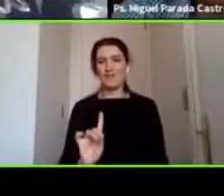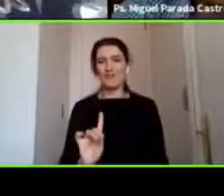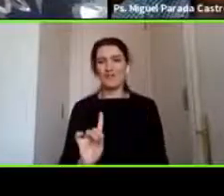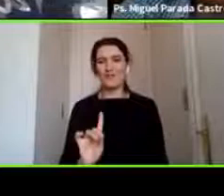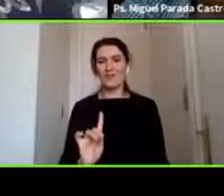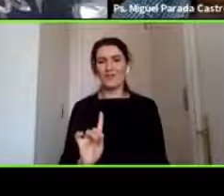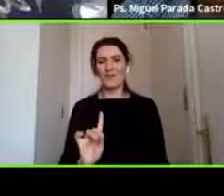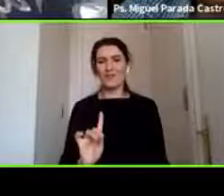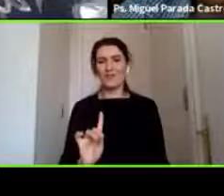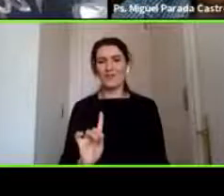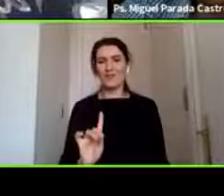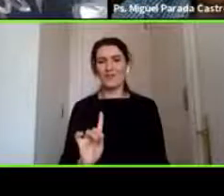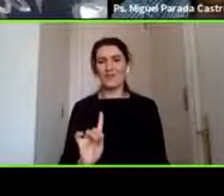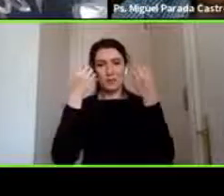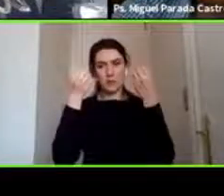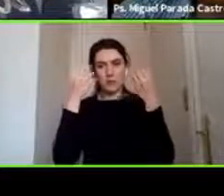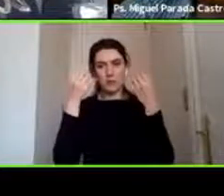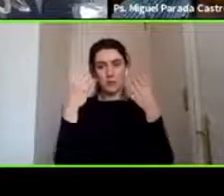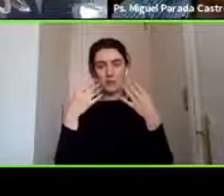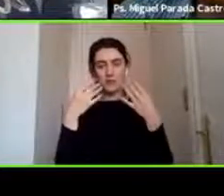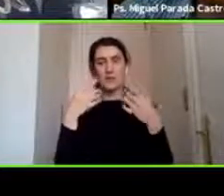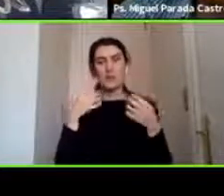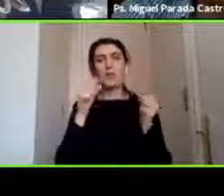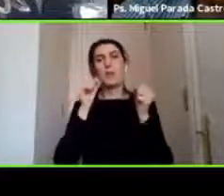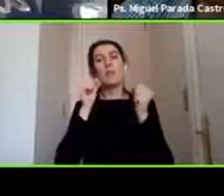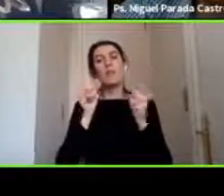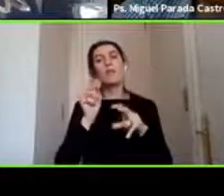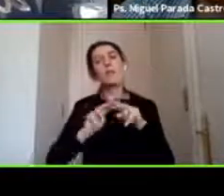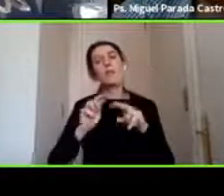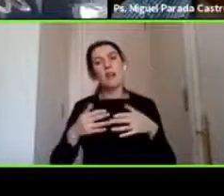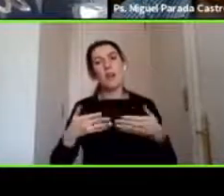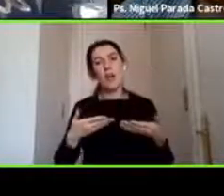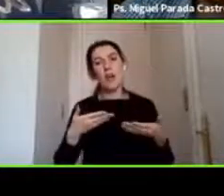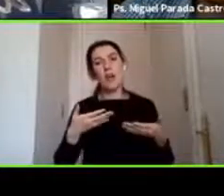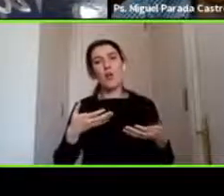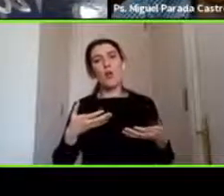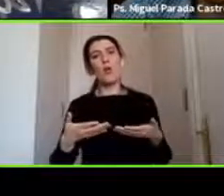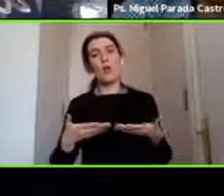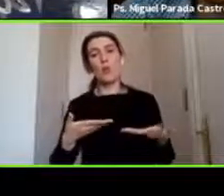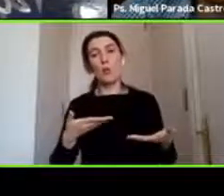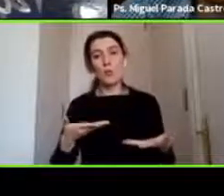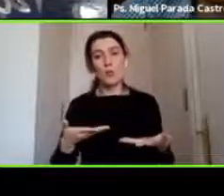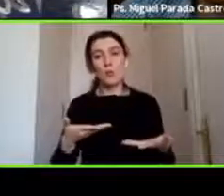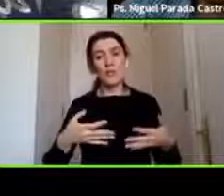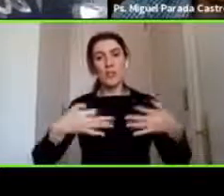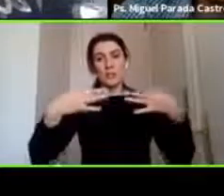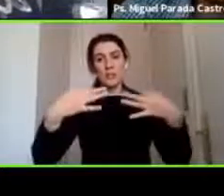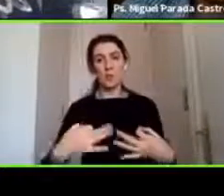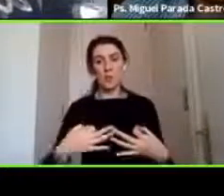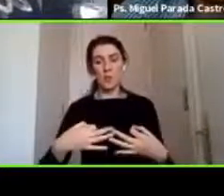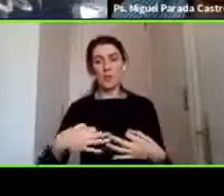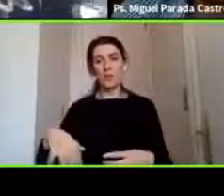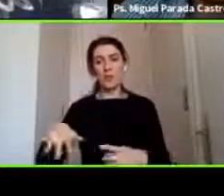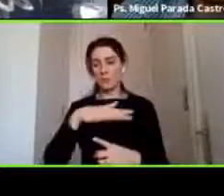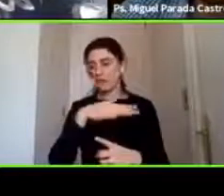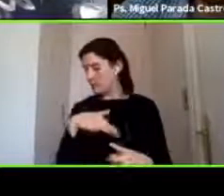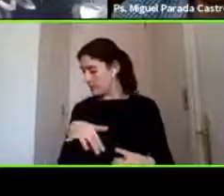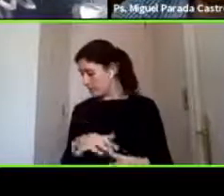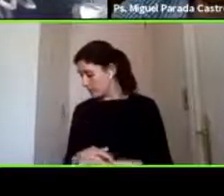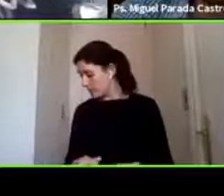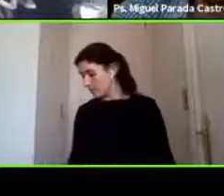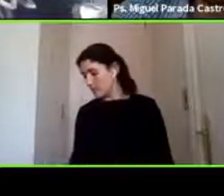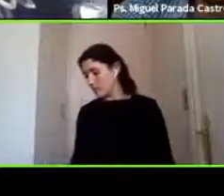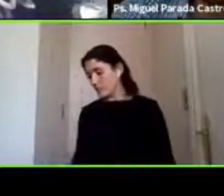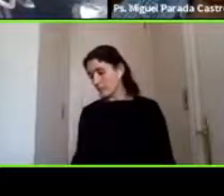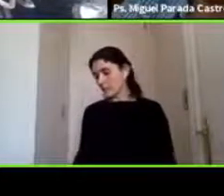poder mejorar nuestras conductas y hacer nuestra conducta una conducta segura en el entorno claro igual lo pienso como hemos